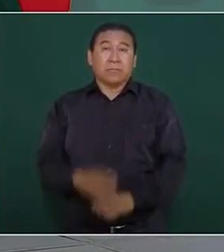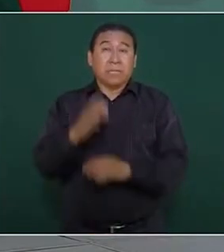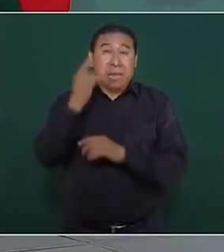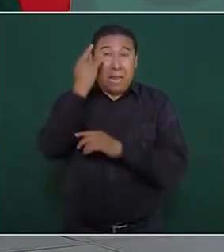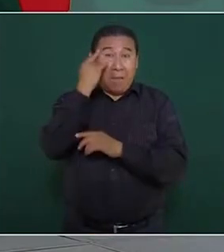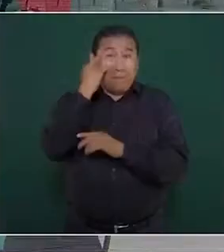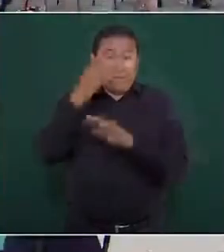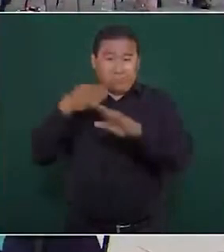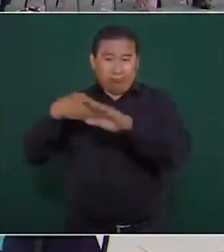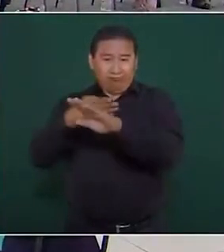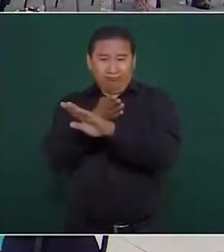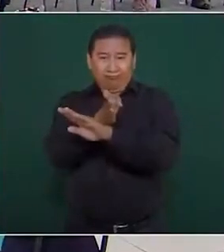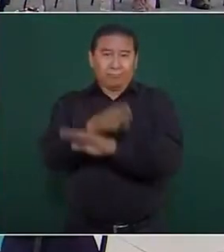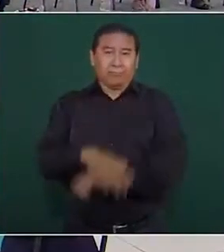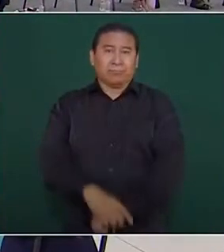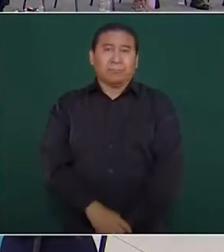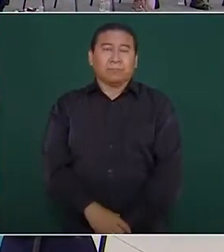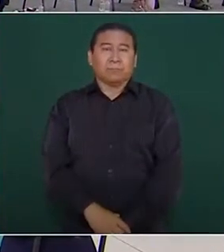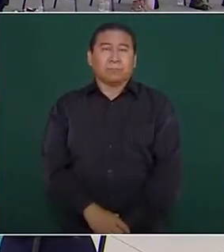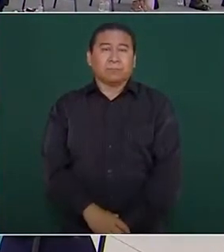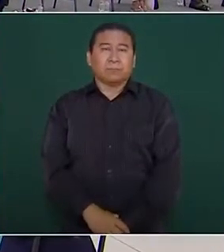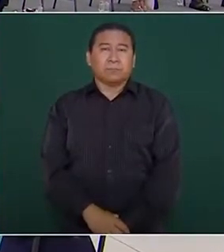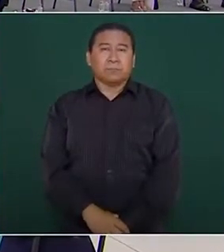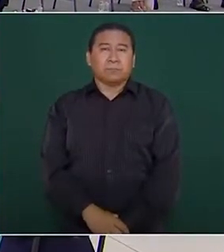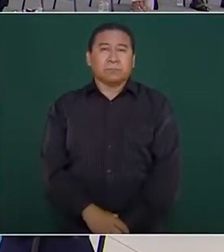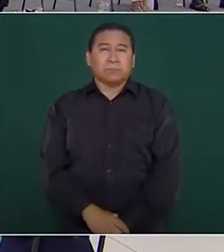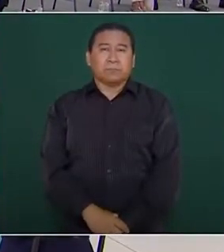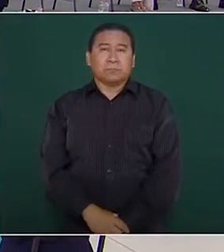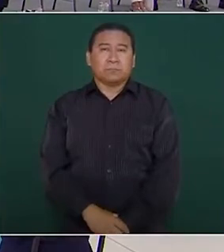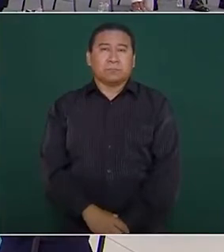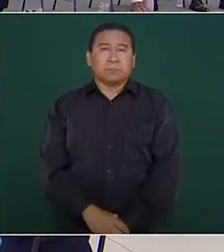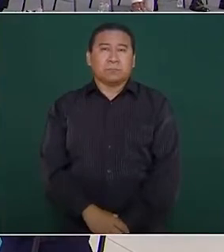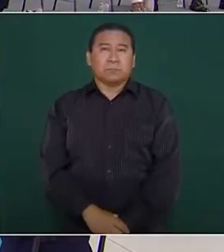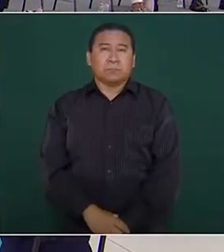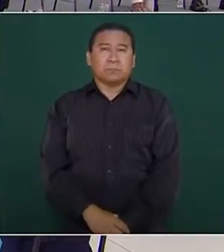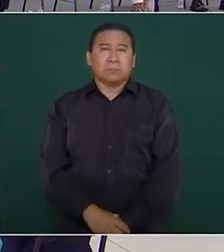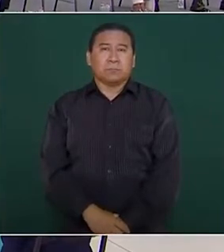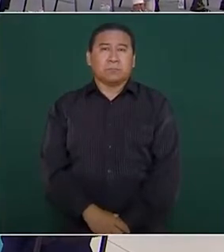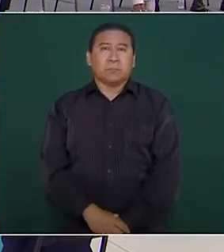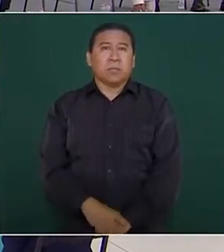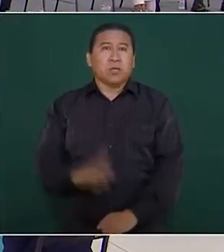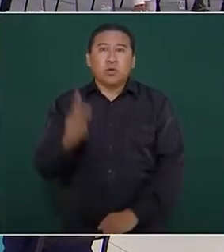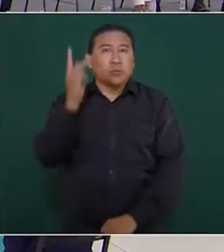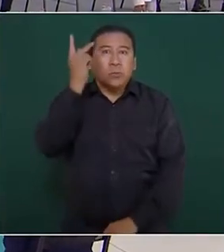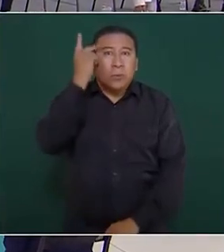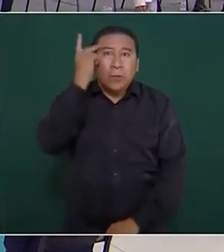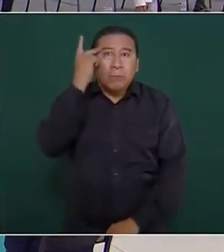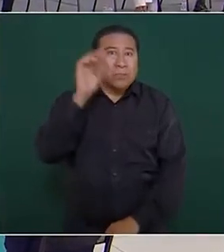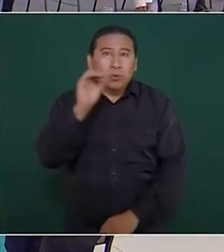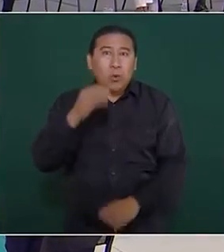de Campeche. Porque ya no son campesinos.